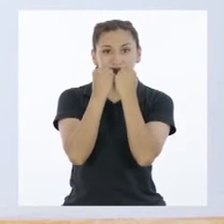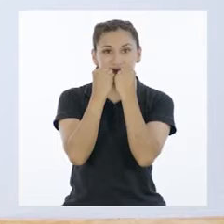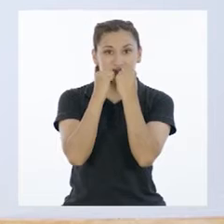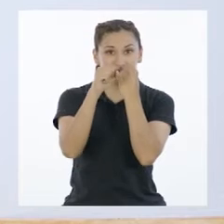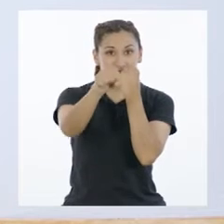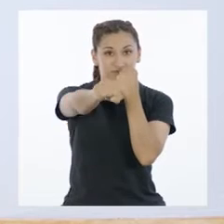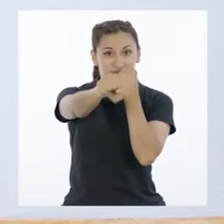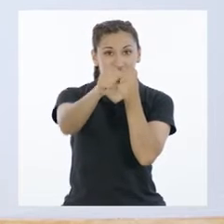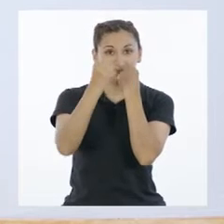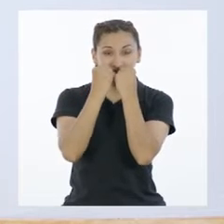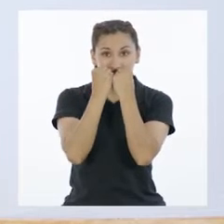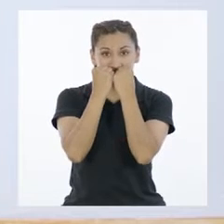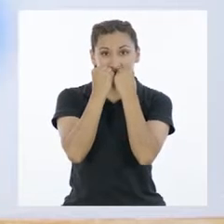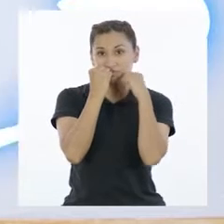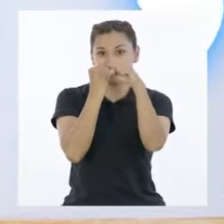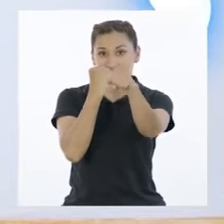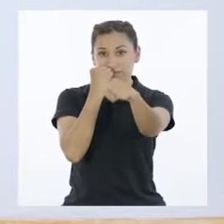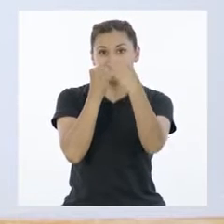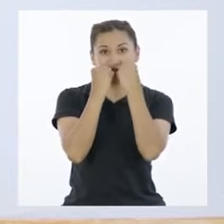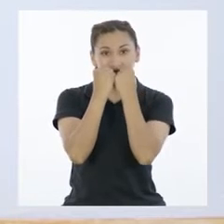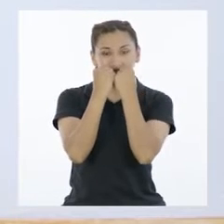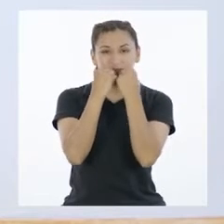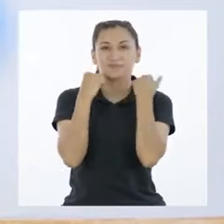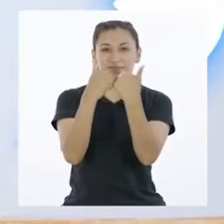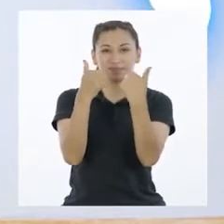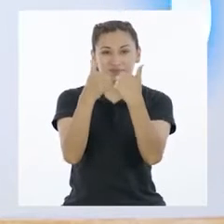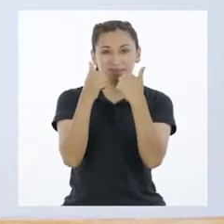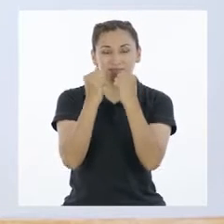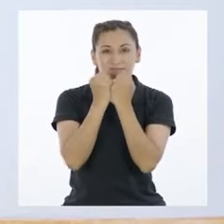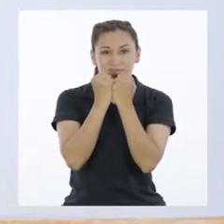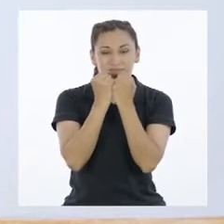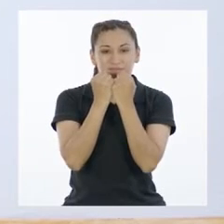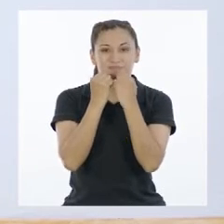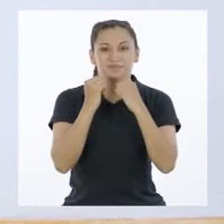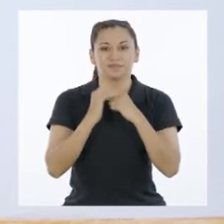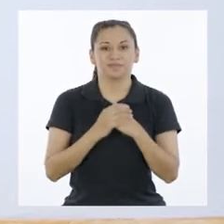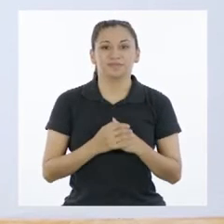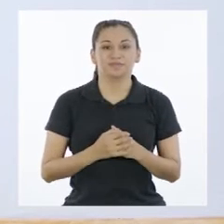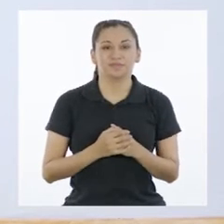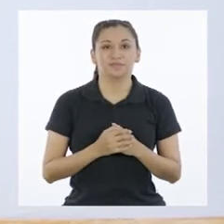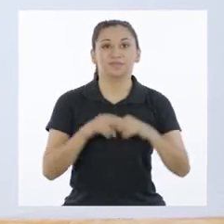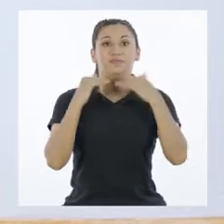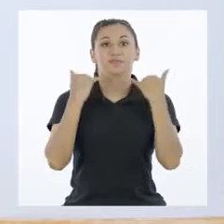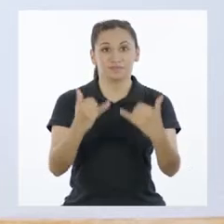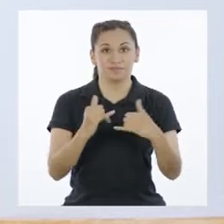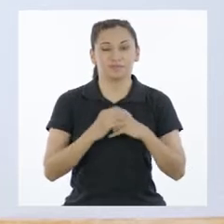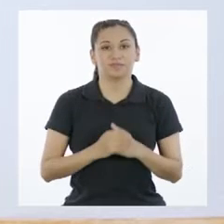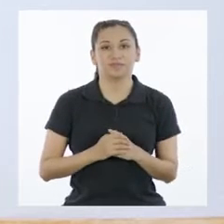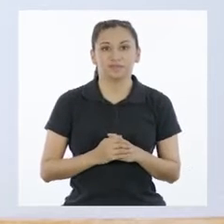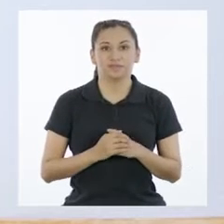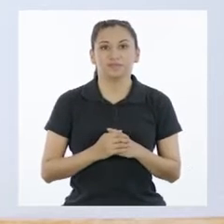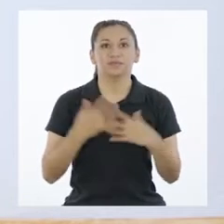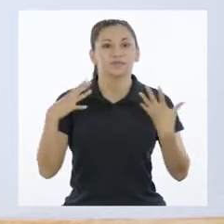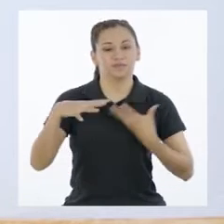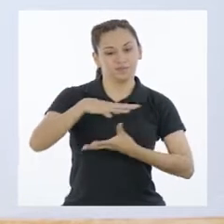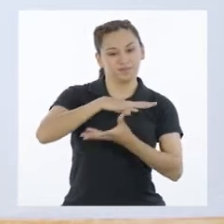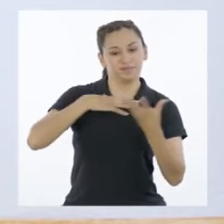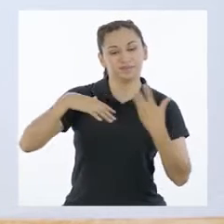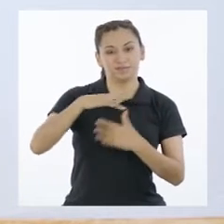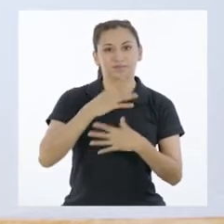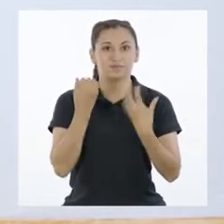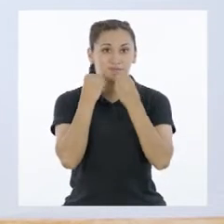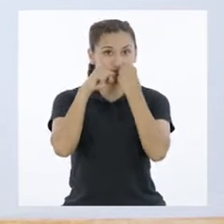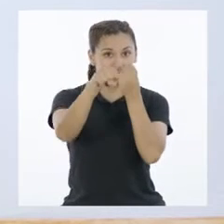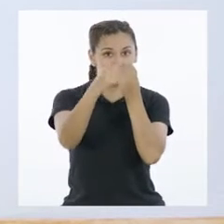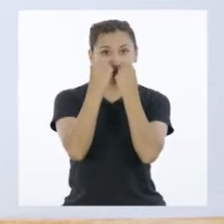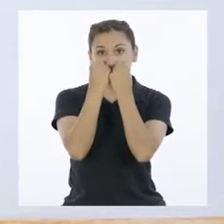Eso es. Vamos una vez más. Y. Eso es. Y otro lado. Muy bien. Ahora mezclaremos